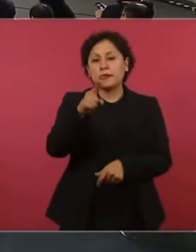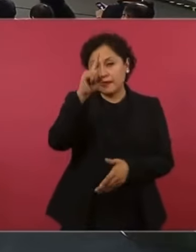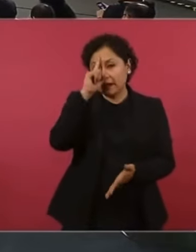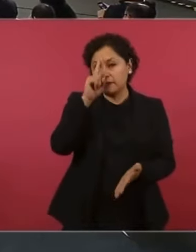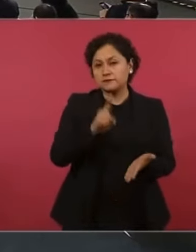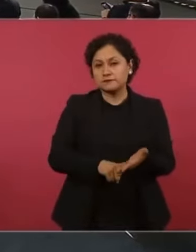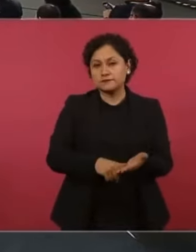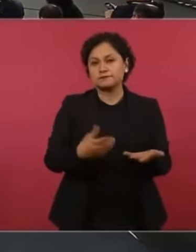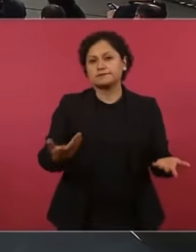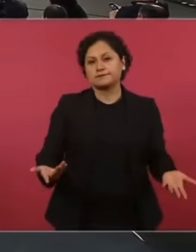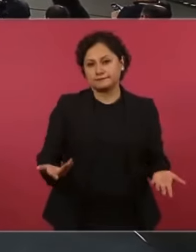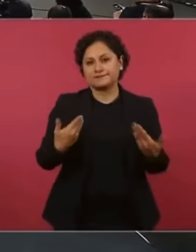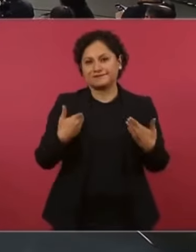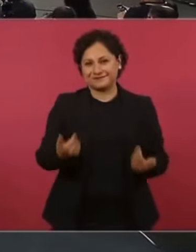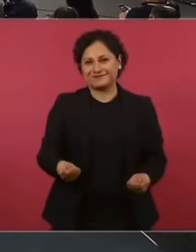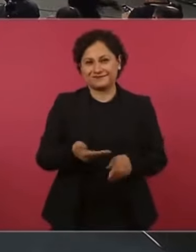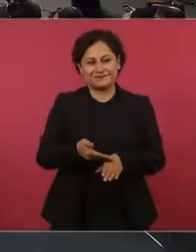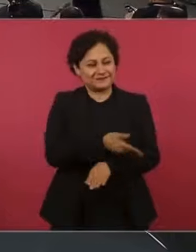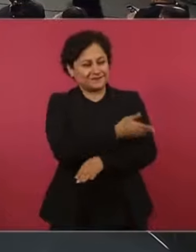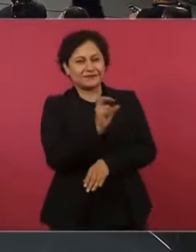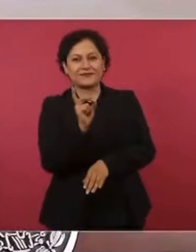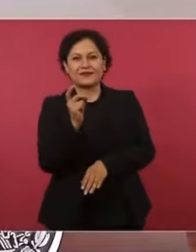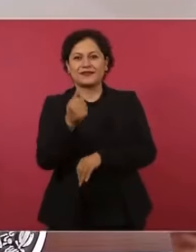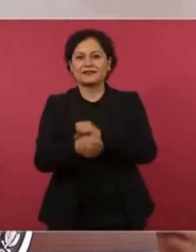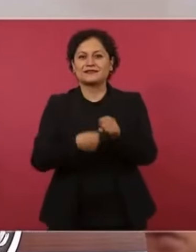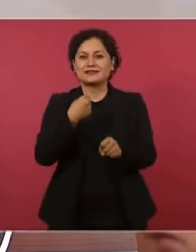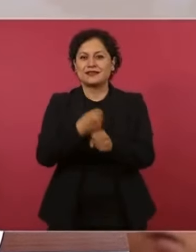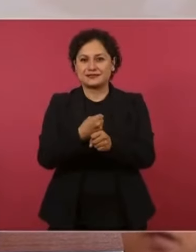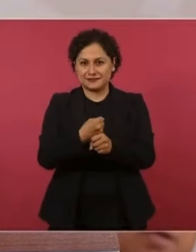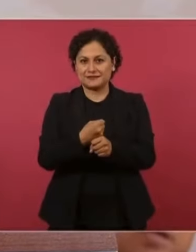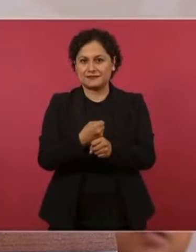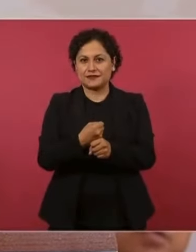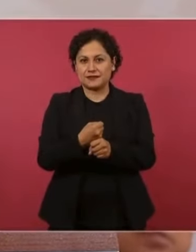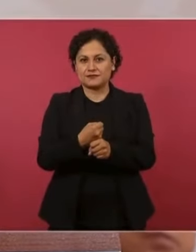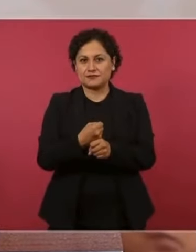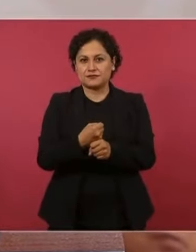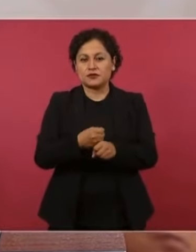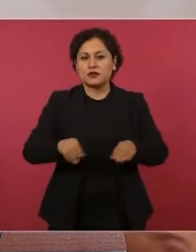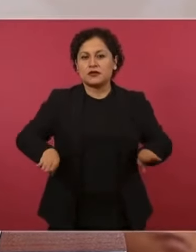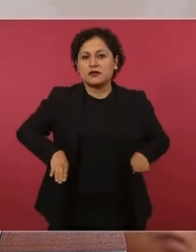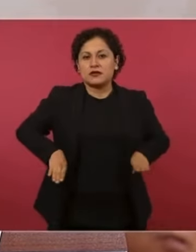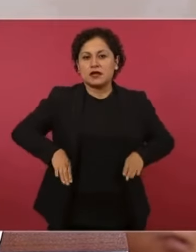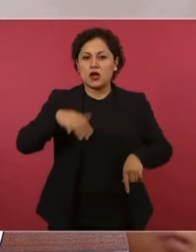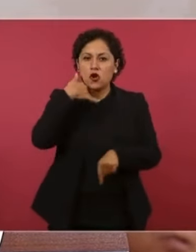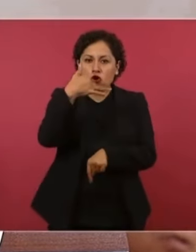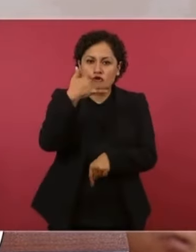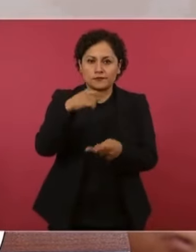años de un régimen autoritario, corrupto,